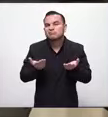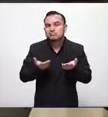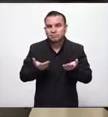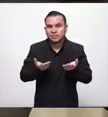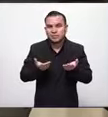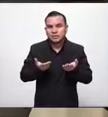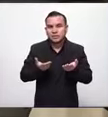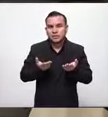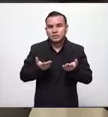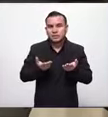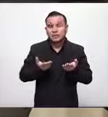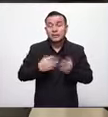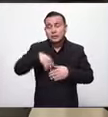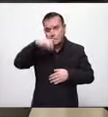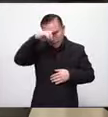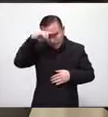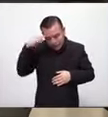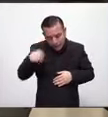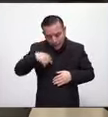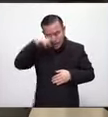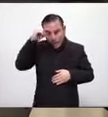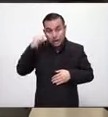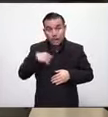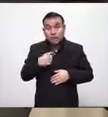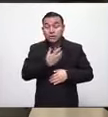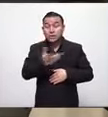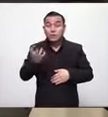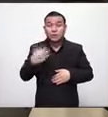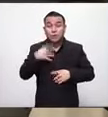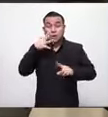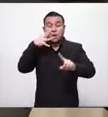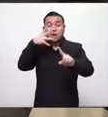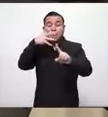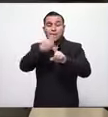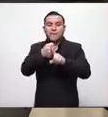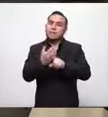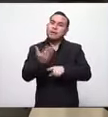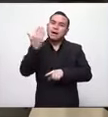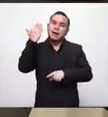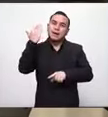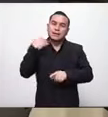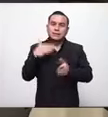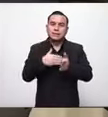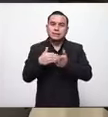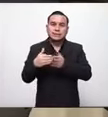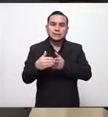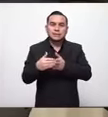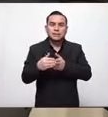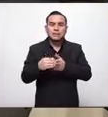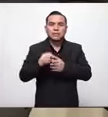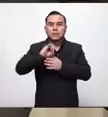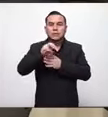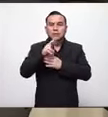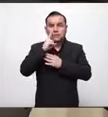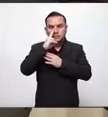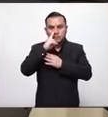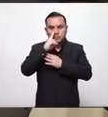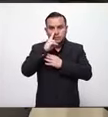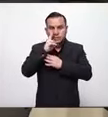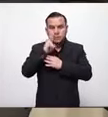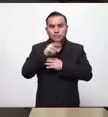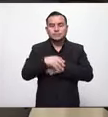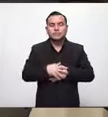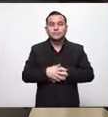y trabajemos en esas iniciativas tan ambiciosas que teníamos desde que iniciamos nuestras